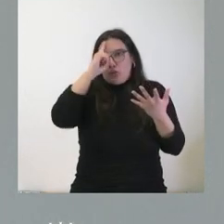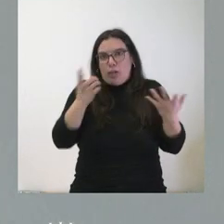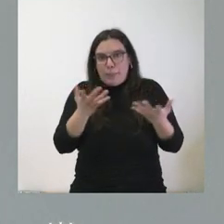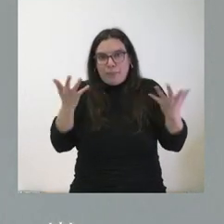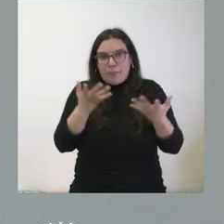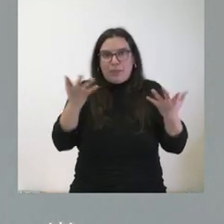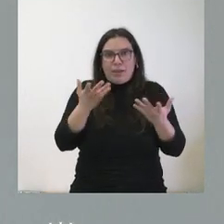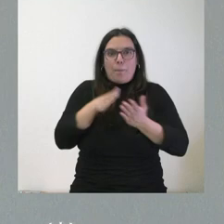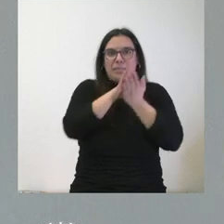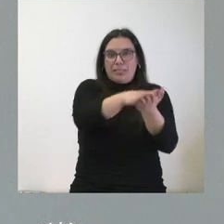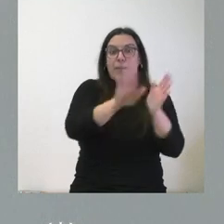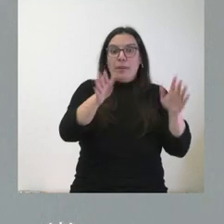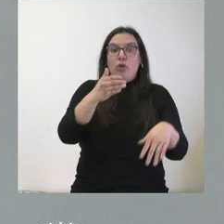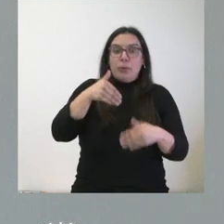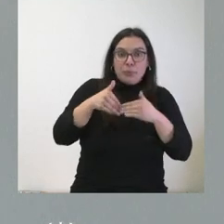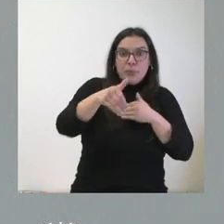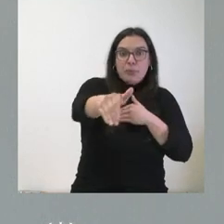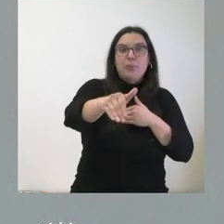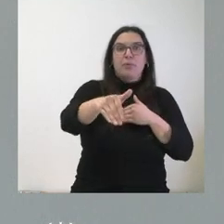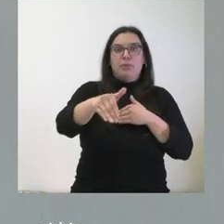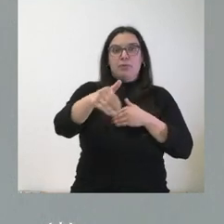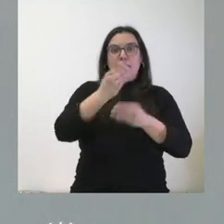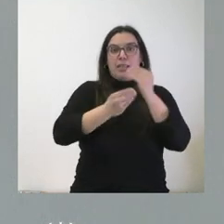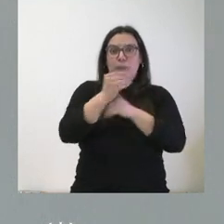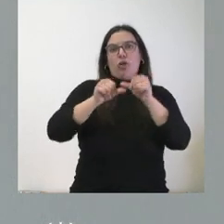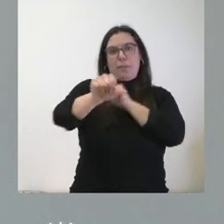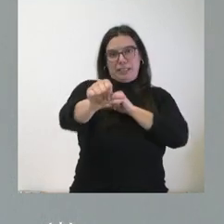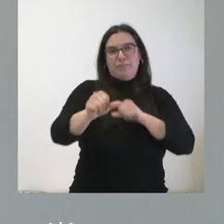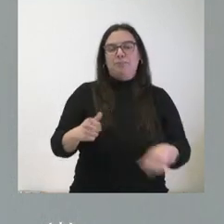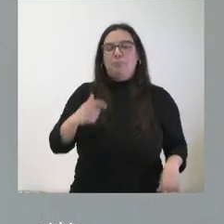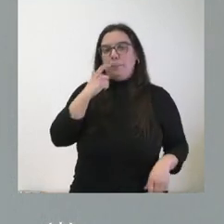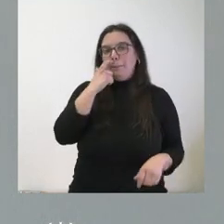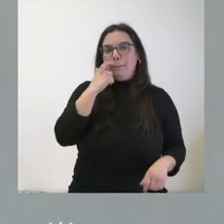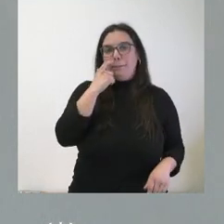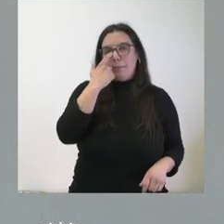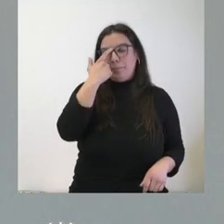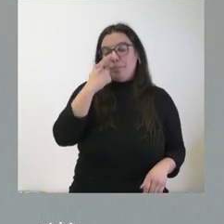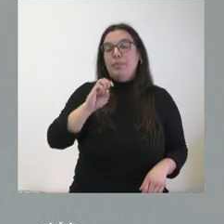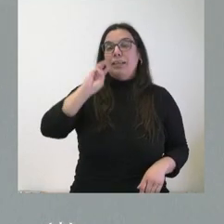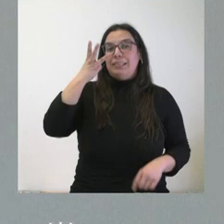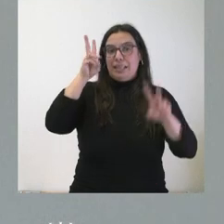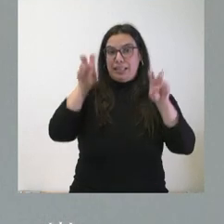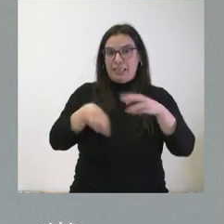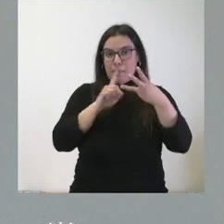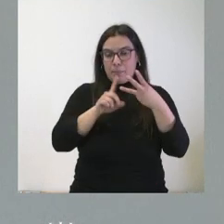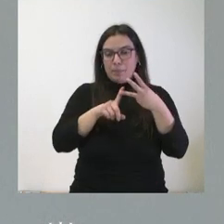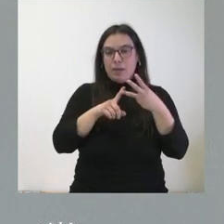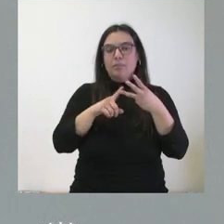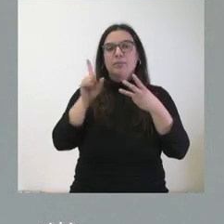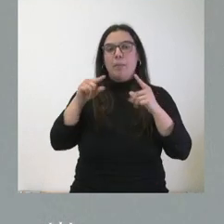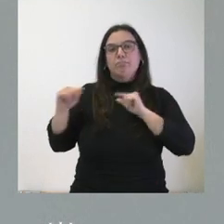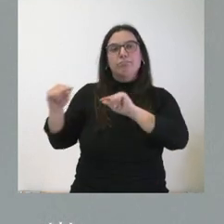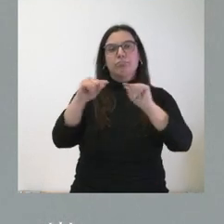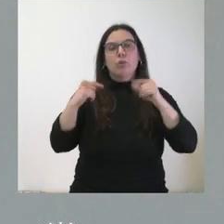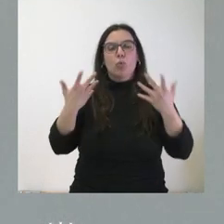presentar solicitud, pero sí la puede presentar a partir del momento del nacimiento. Una tercera cuestión que hemos analizado es la que tiene